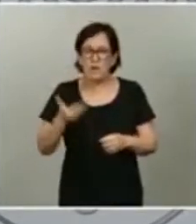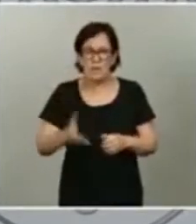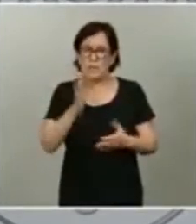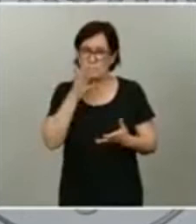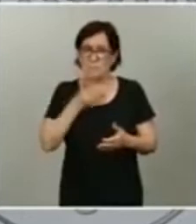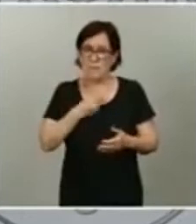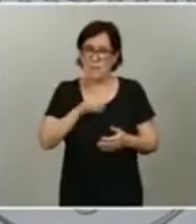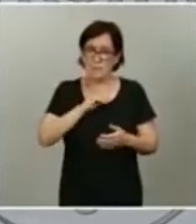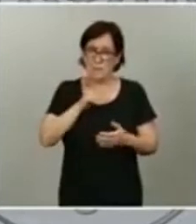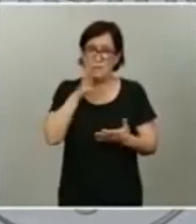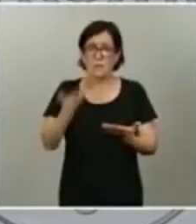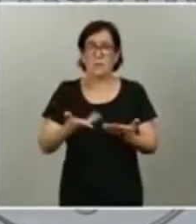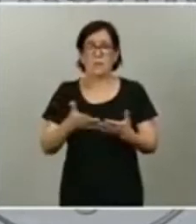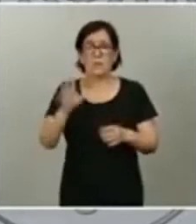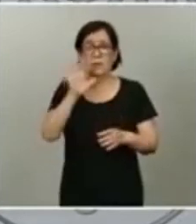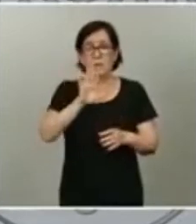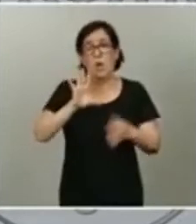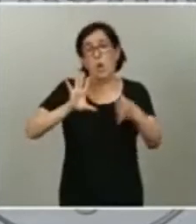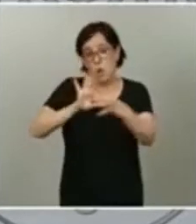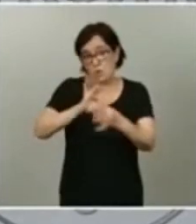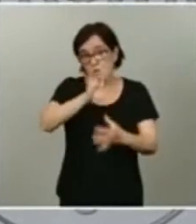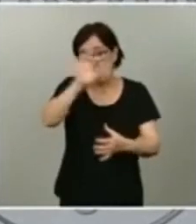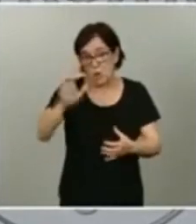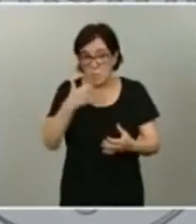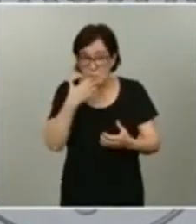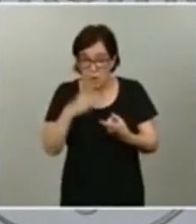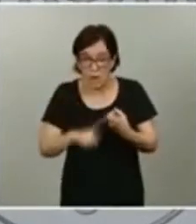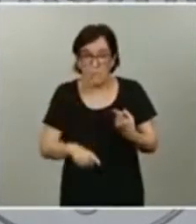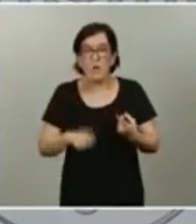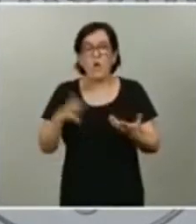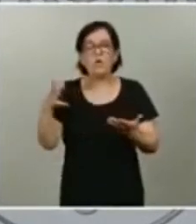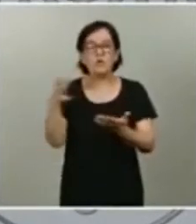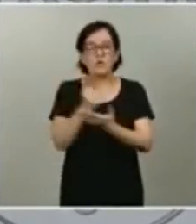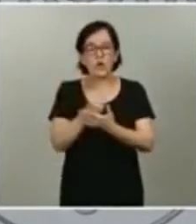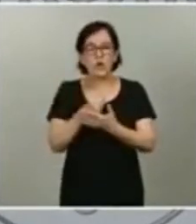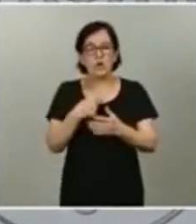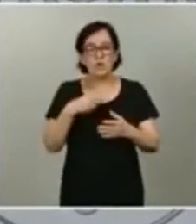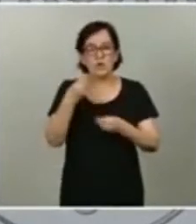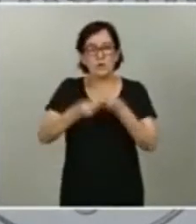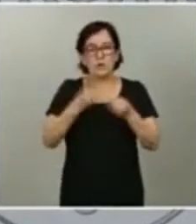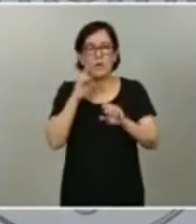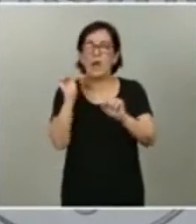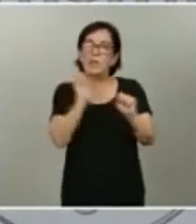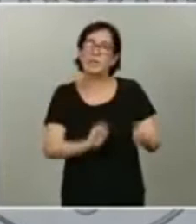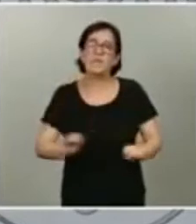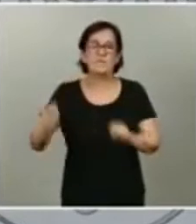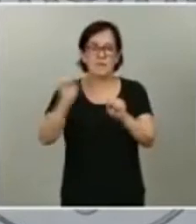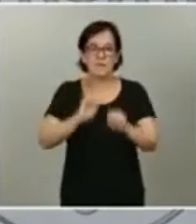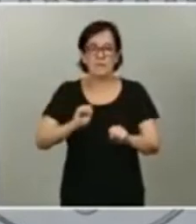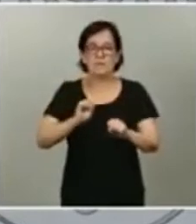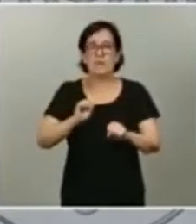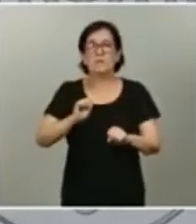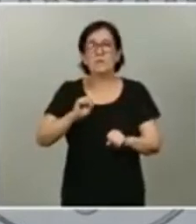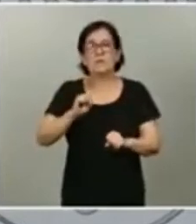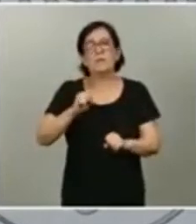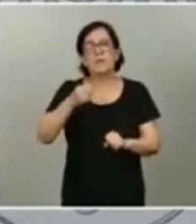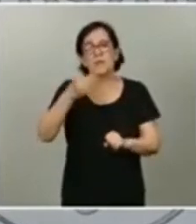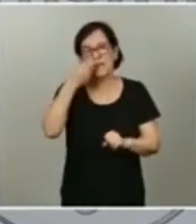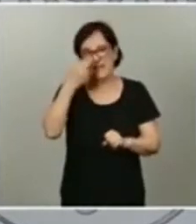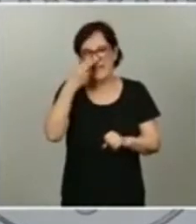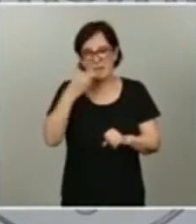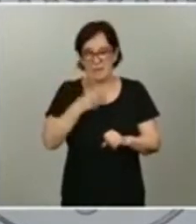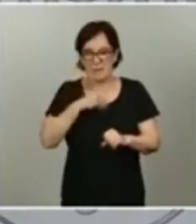como es el ámbito de la Unión Europea, para que todos nos sumemos a la defensa de los intereses de España. Luego me